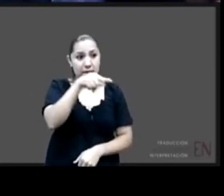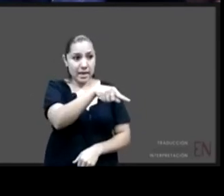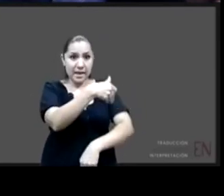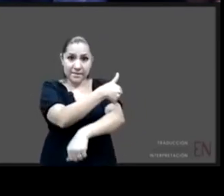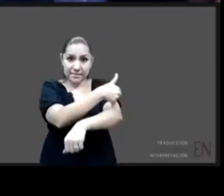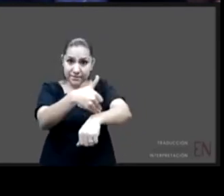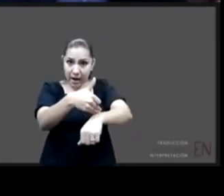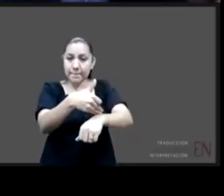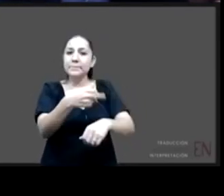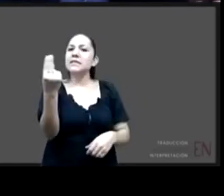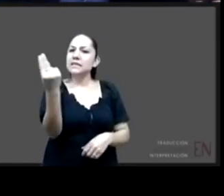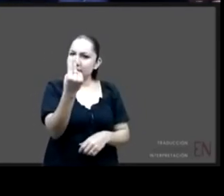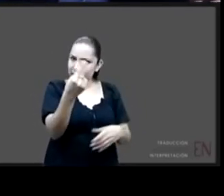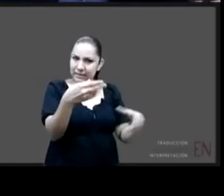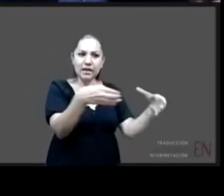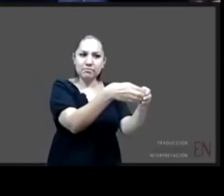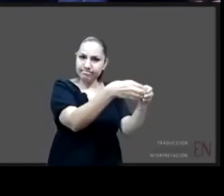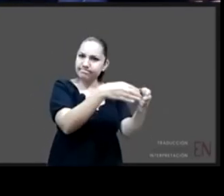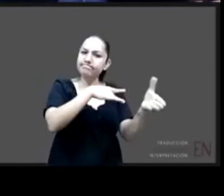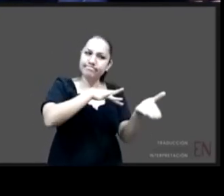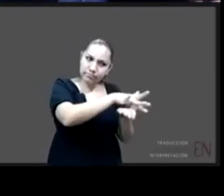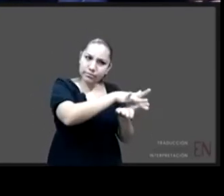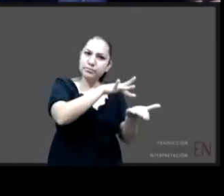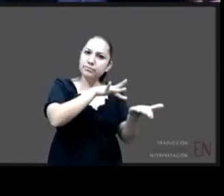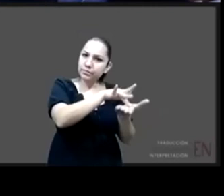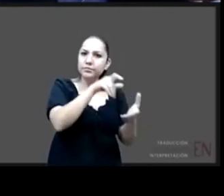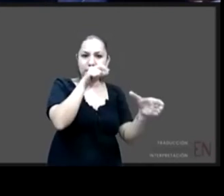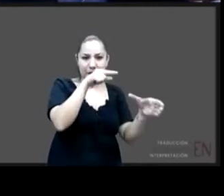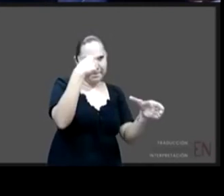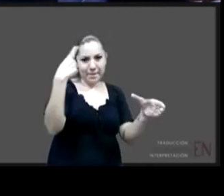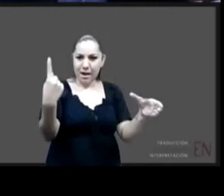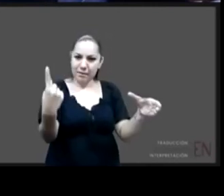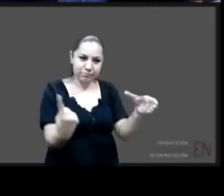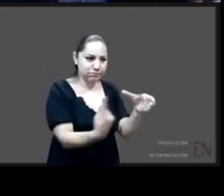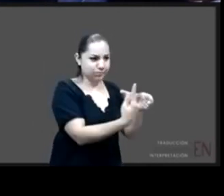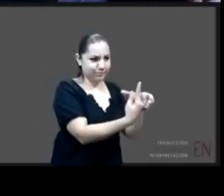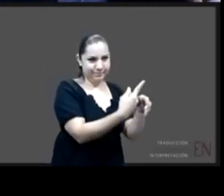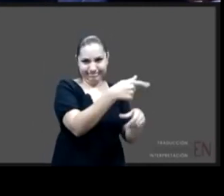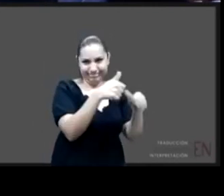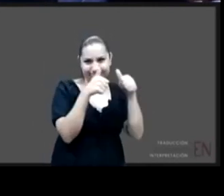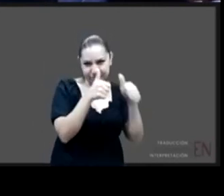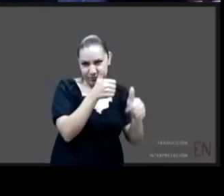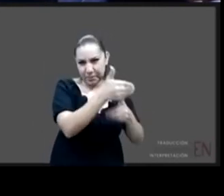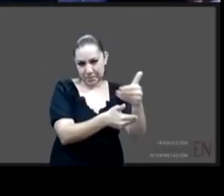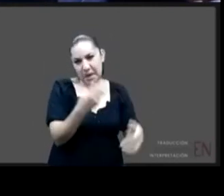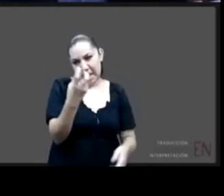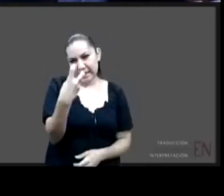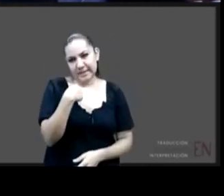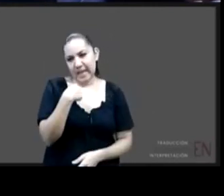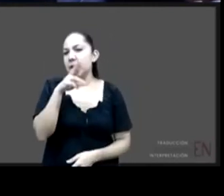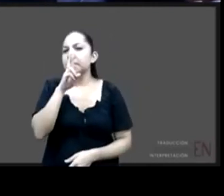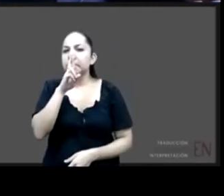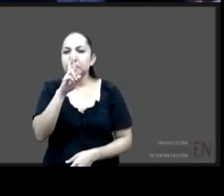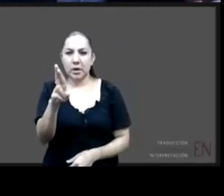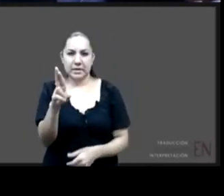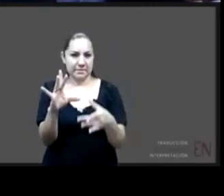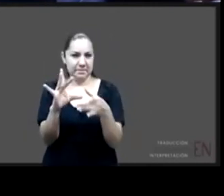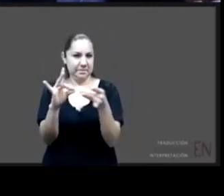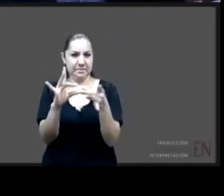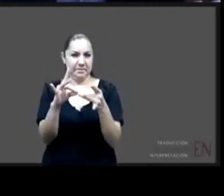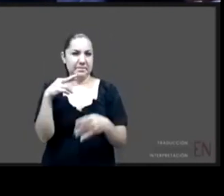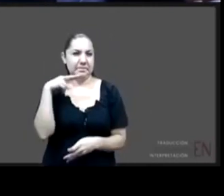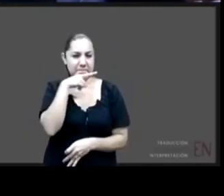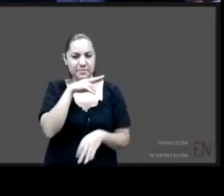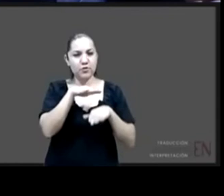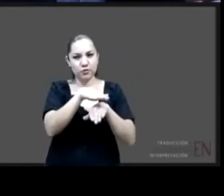material entonces básicamente esa sería mi respuesta rápida a la pregunta respecto de qué condiciones